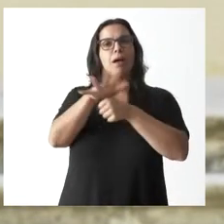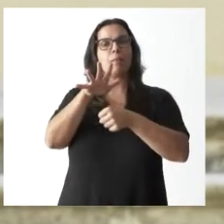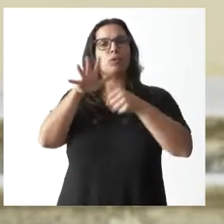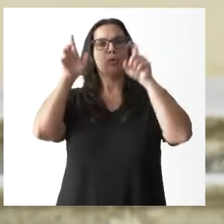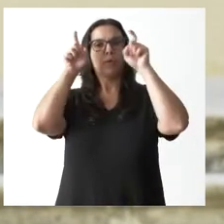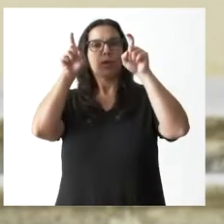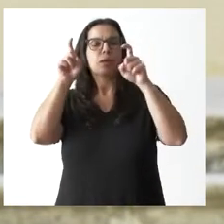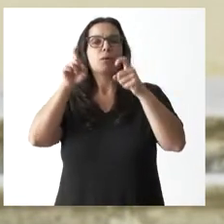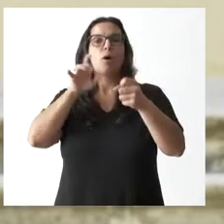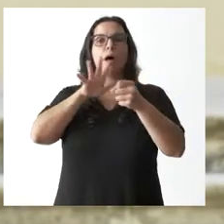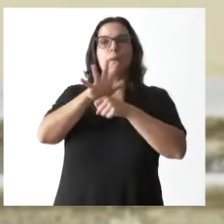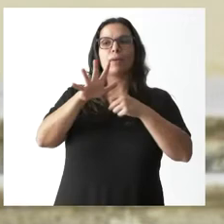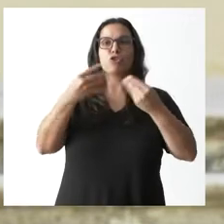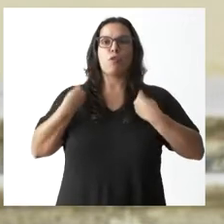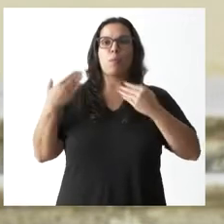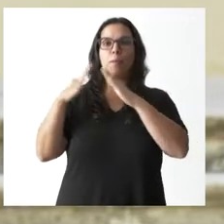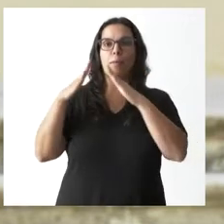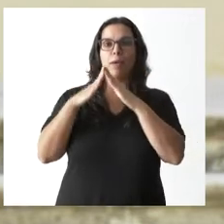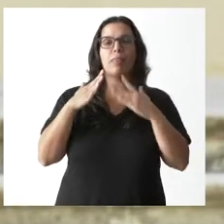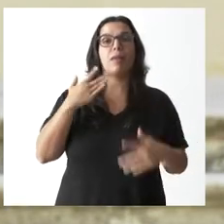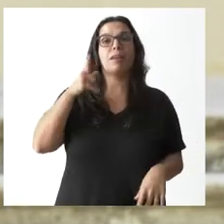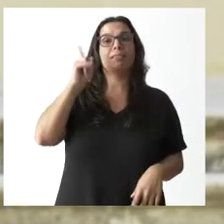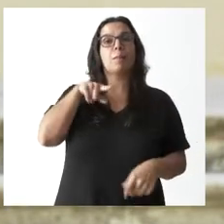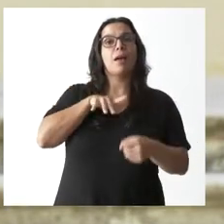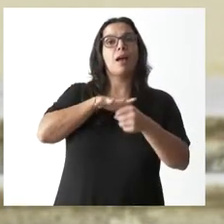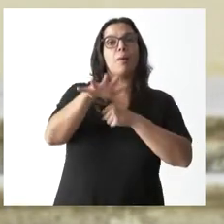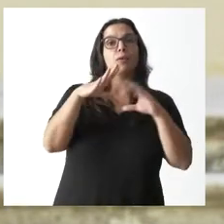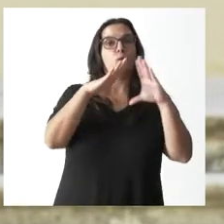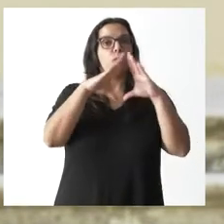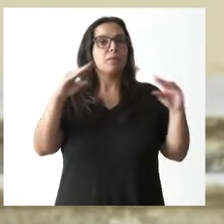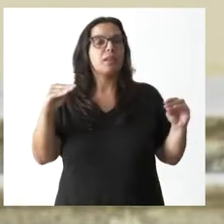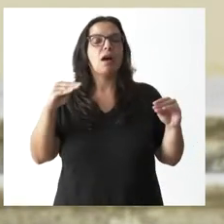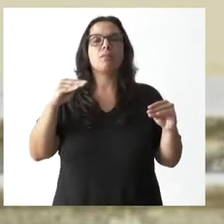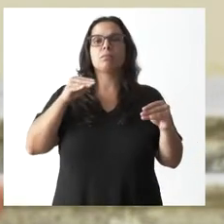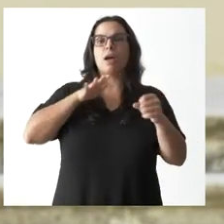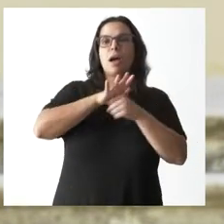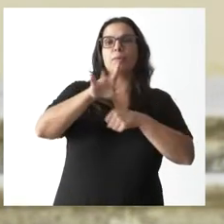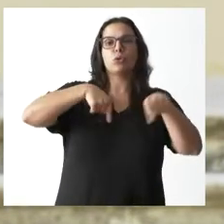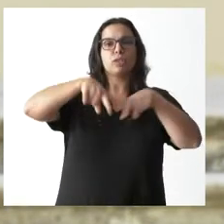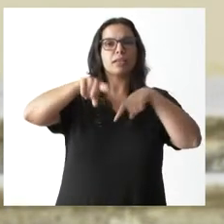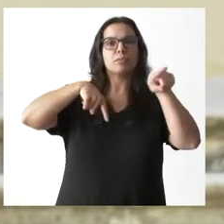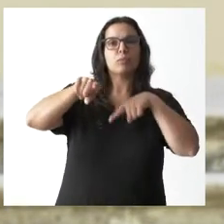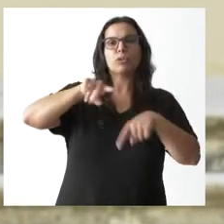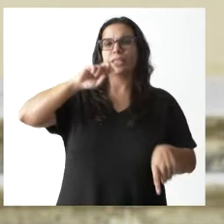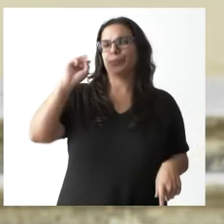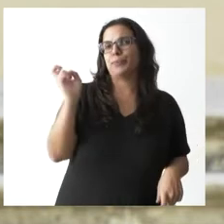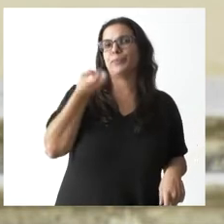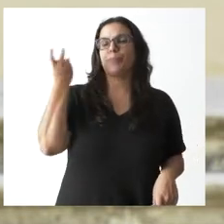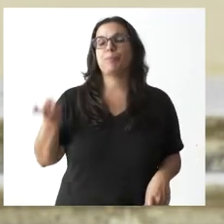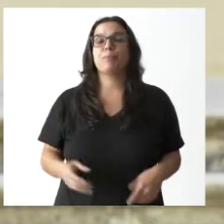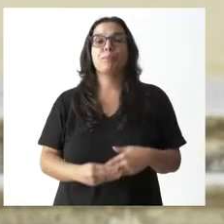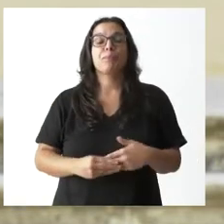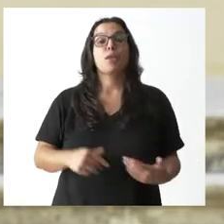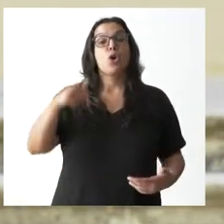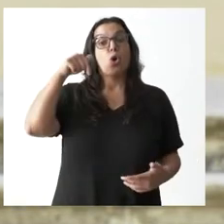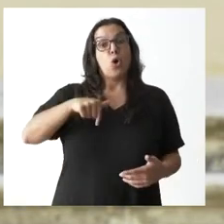en el ámbito de la vivienda, en el ámbito también de la universidad o en el ámbito de transportes, entre otros. Pero hoy quiero